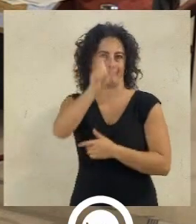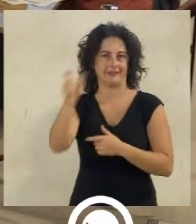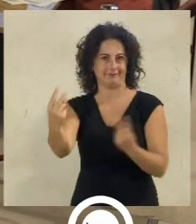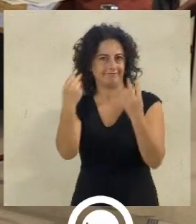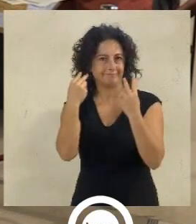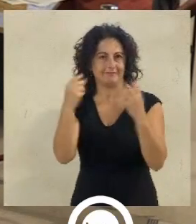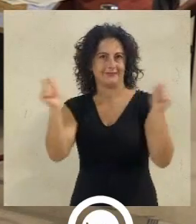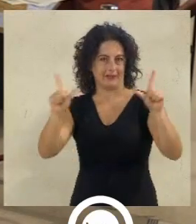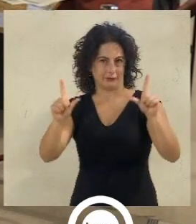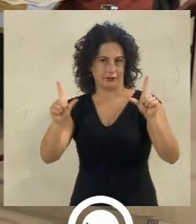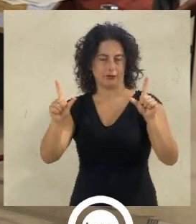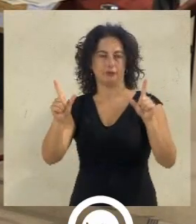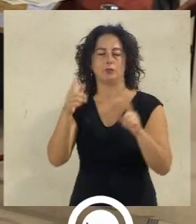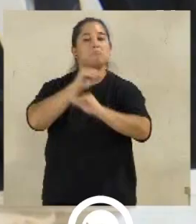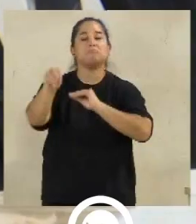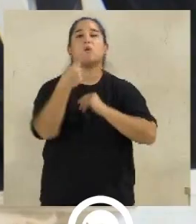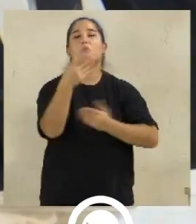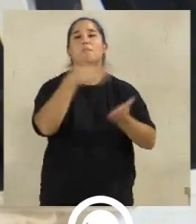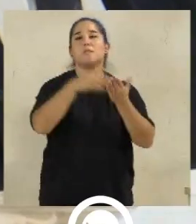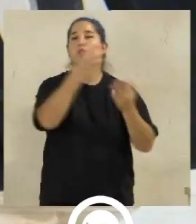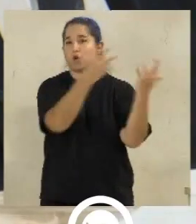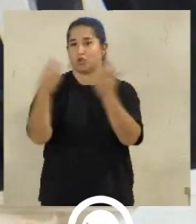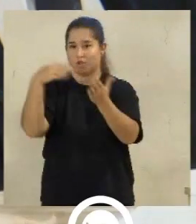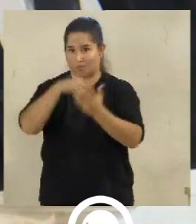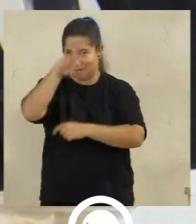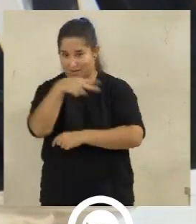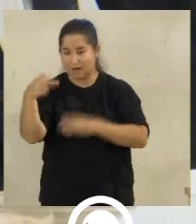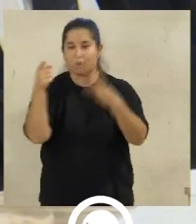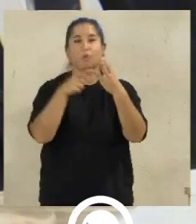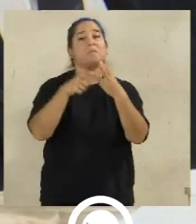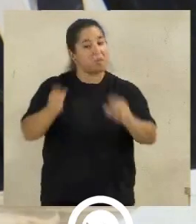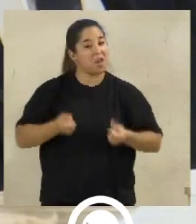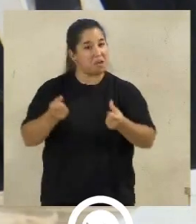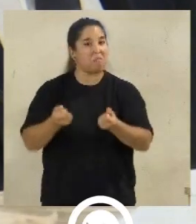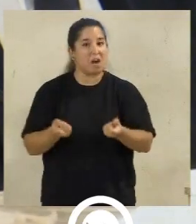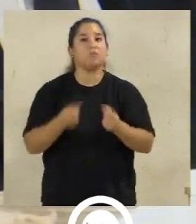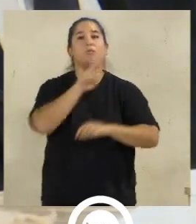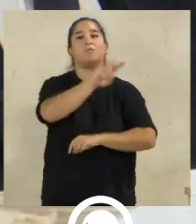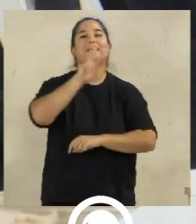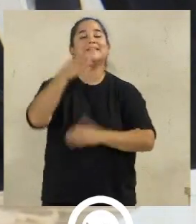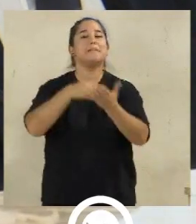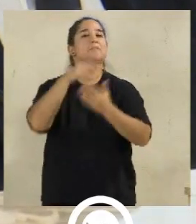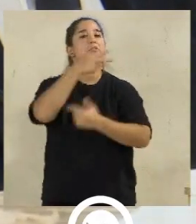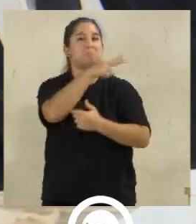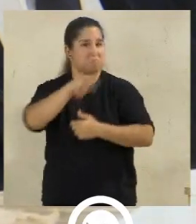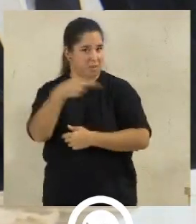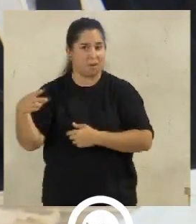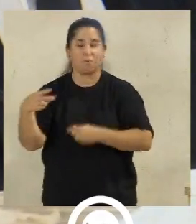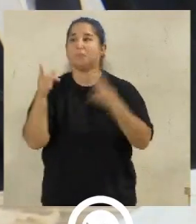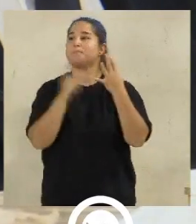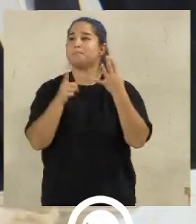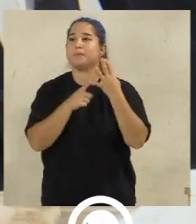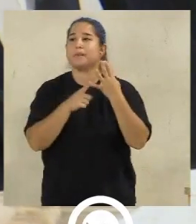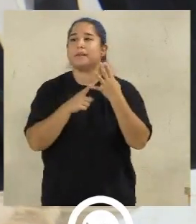financiación, 1.800.000 euros. La regla de gasto, 23.900.000 euros. La deuda